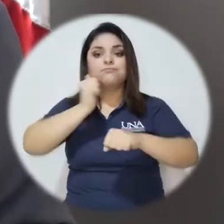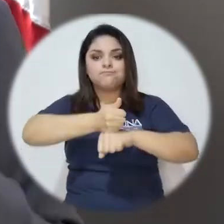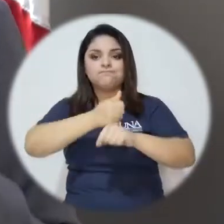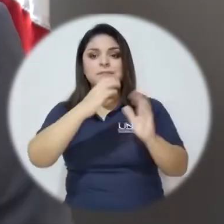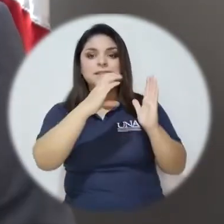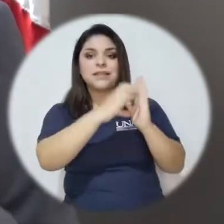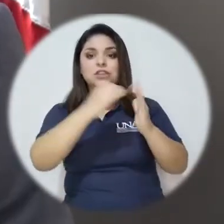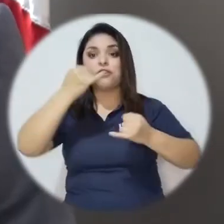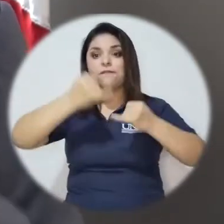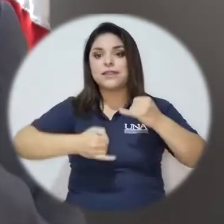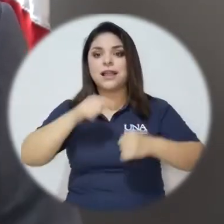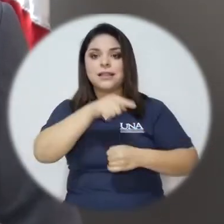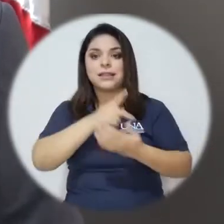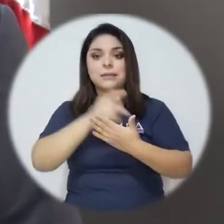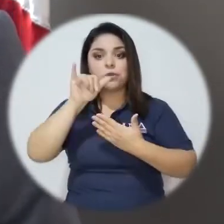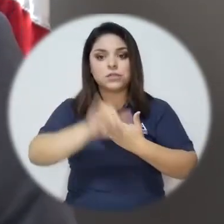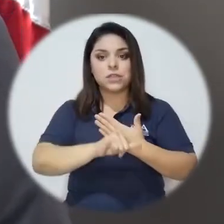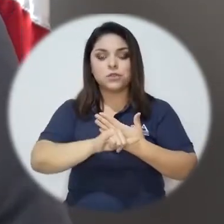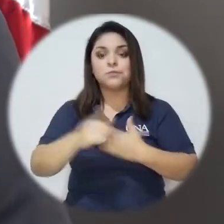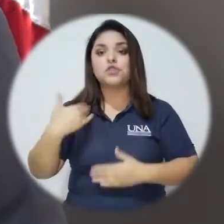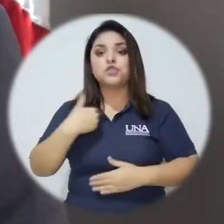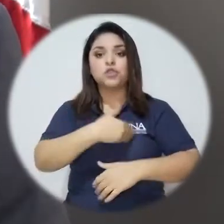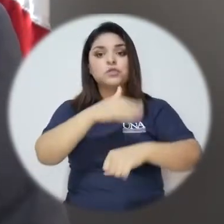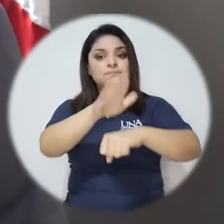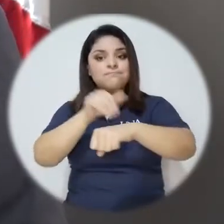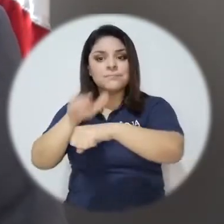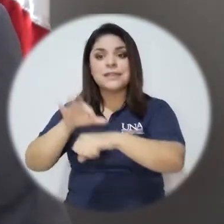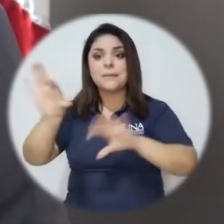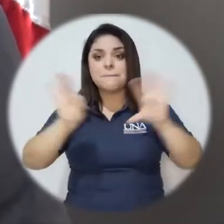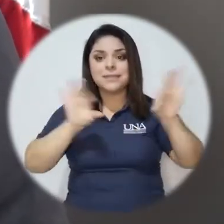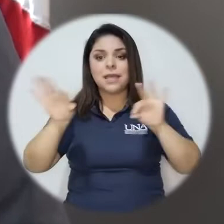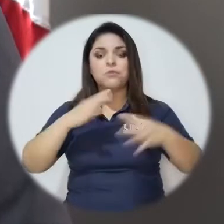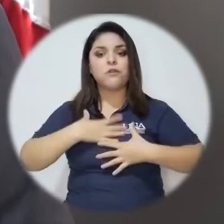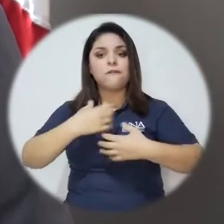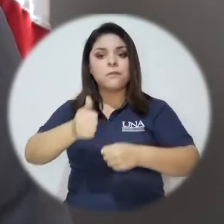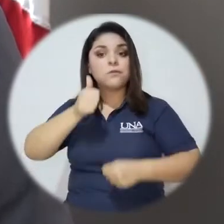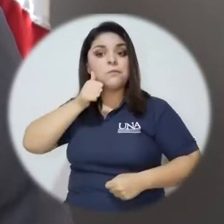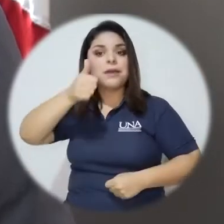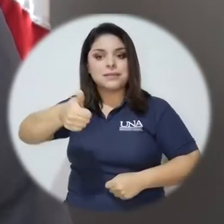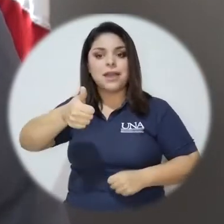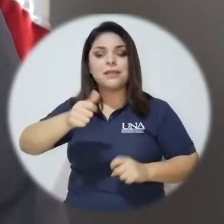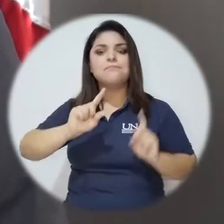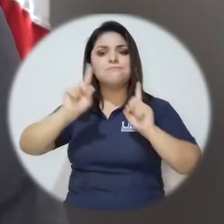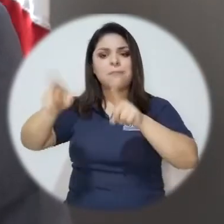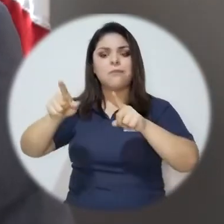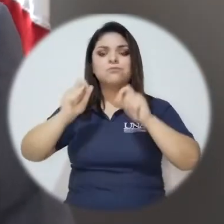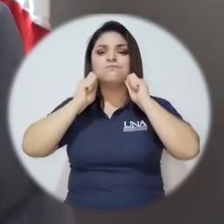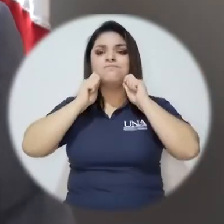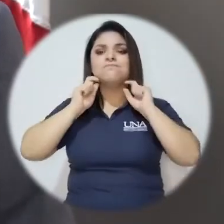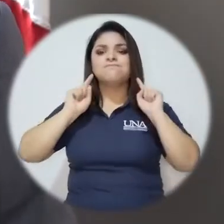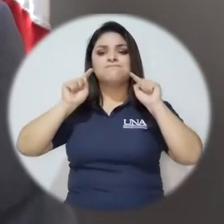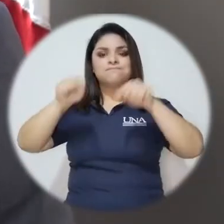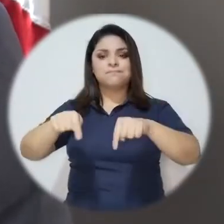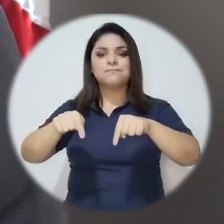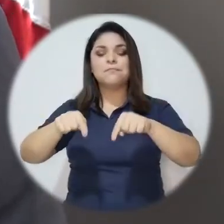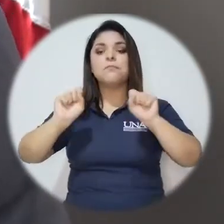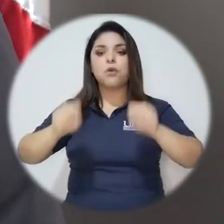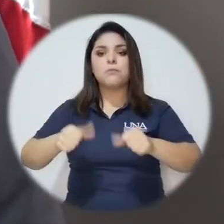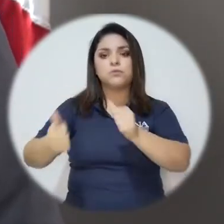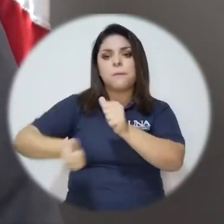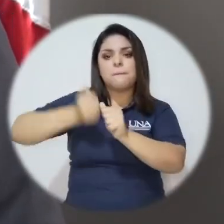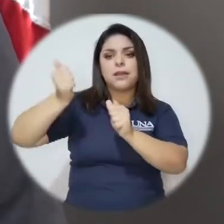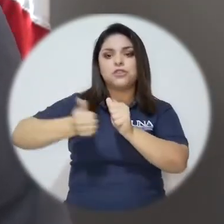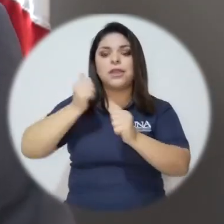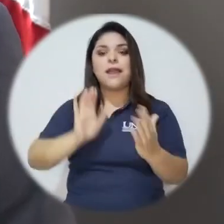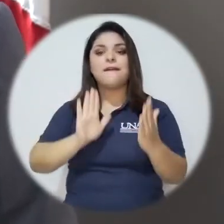constituir el texto final de este proyecto. Les invitamos y confiamos que mañana vamos a ser presentes y vamos a ser